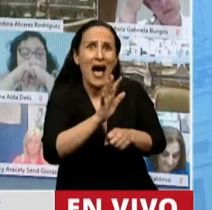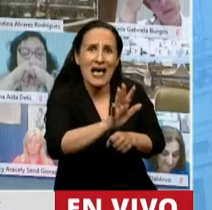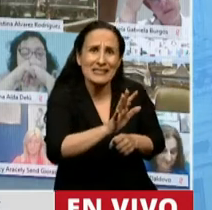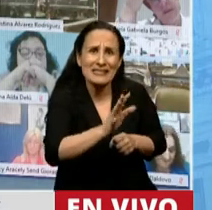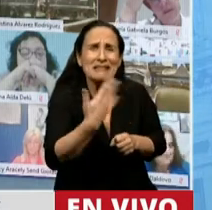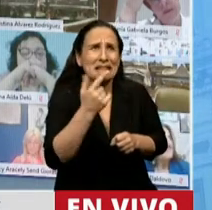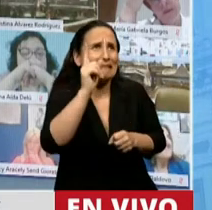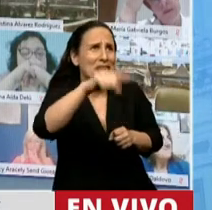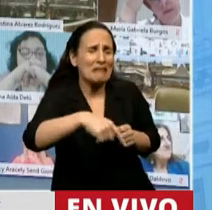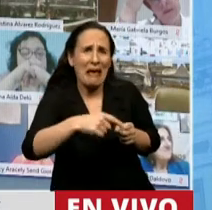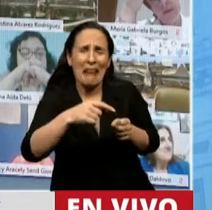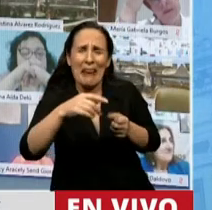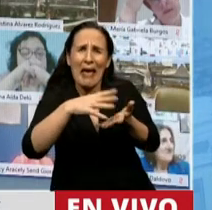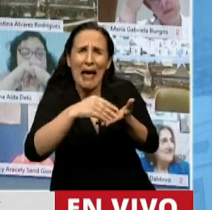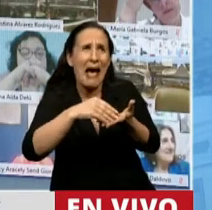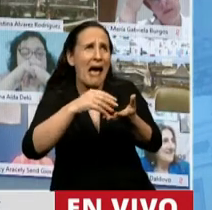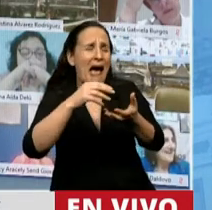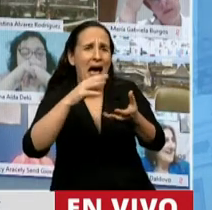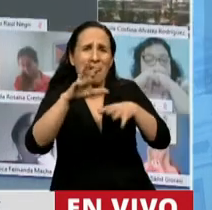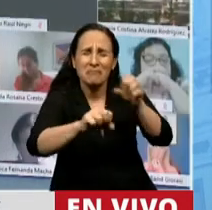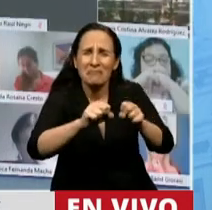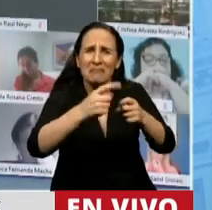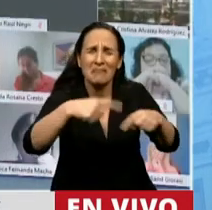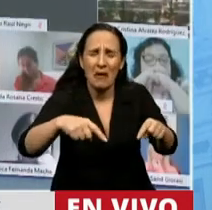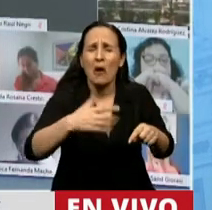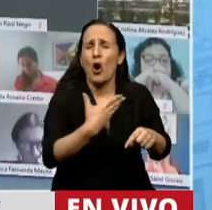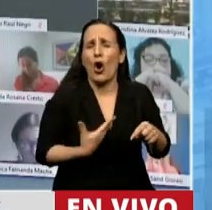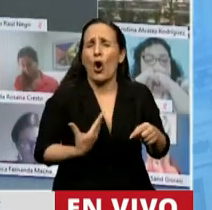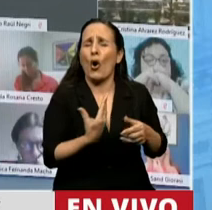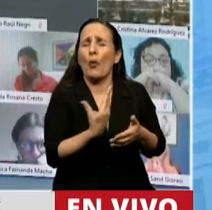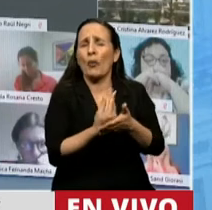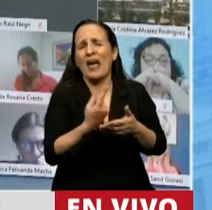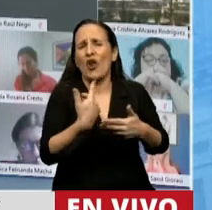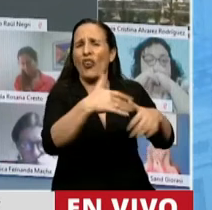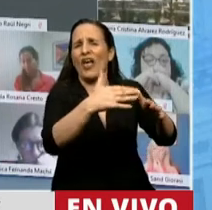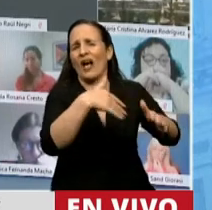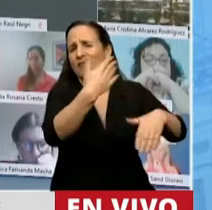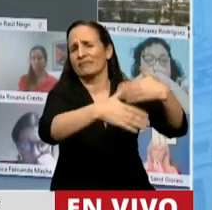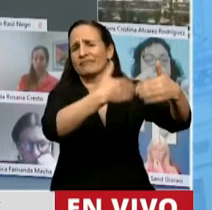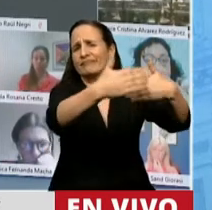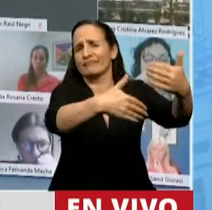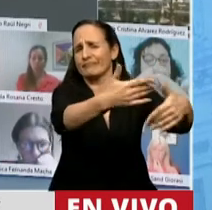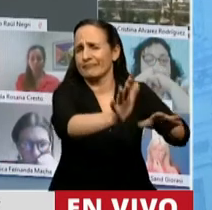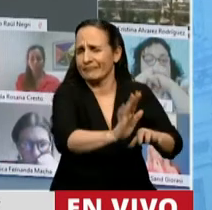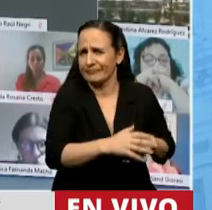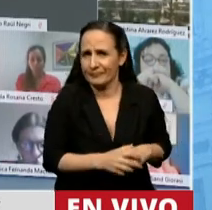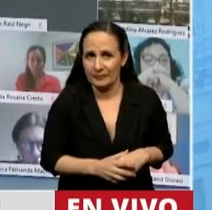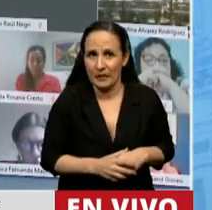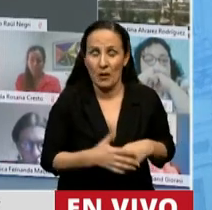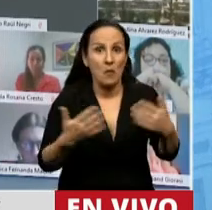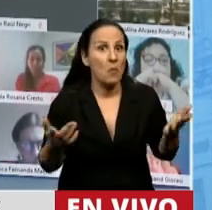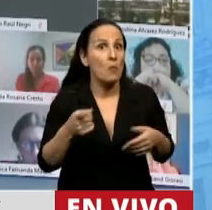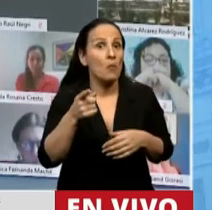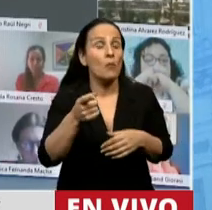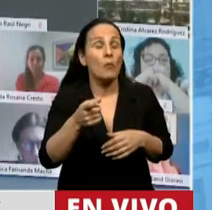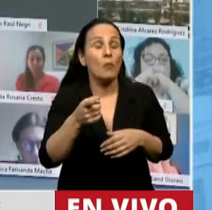y a la que los gobiernos han decidido seguir dándoles vía libre. Por ejemplo, el memorándum de